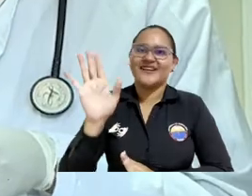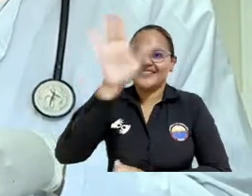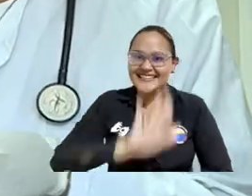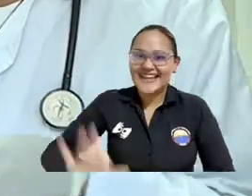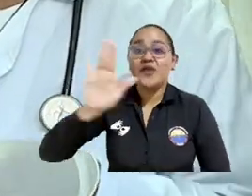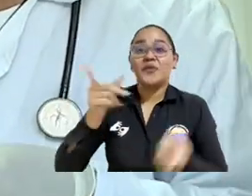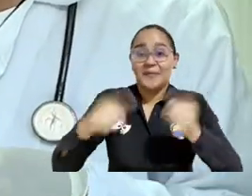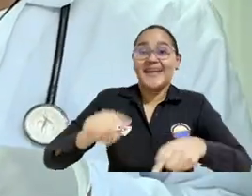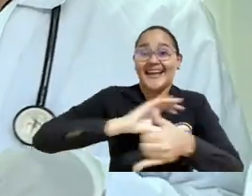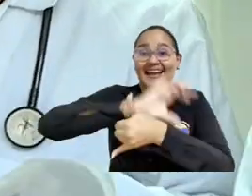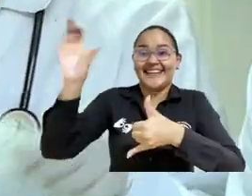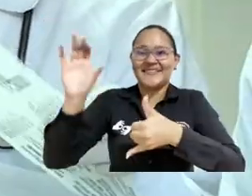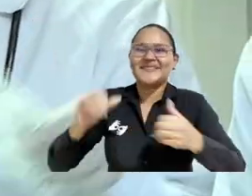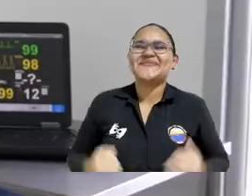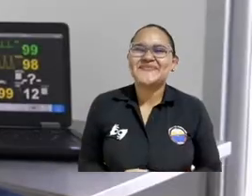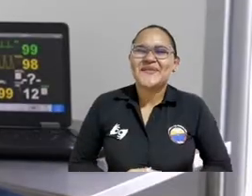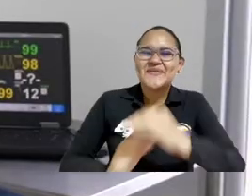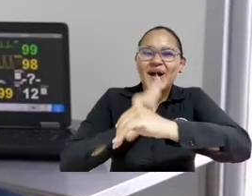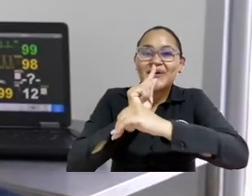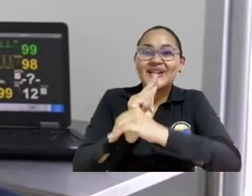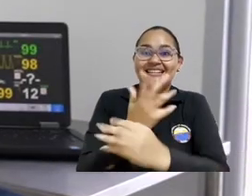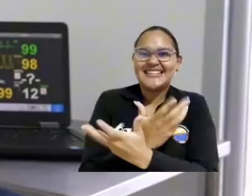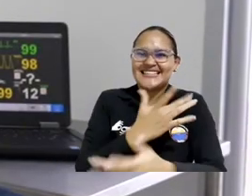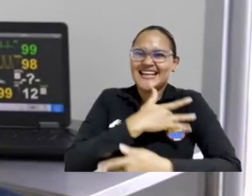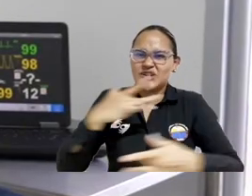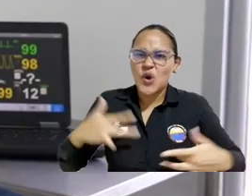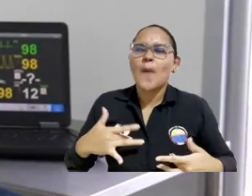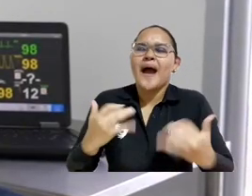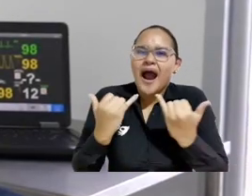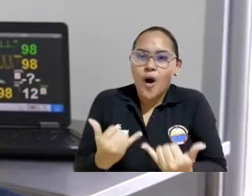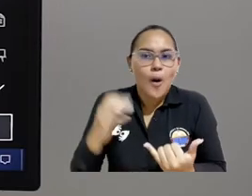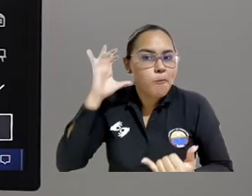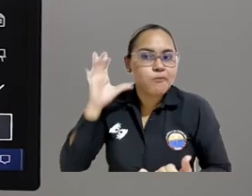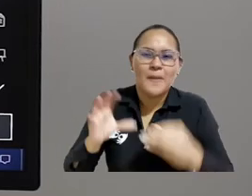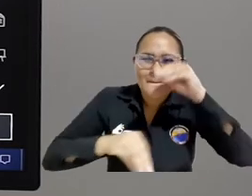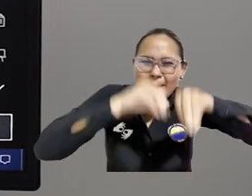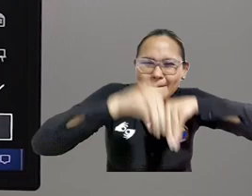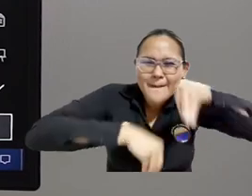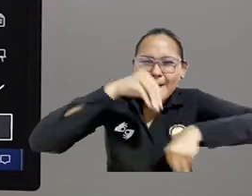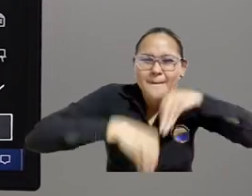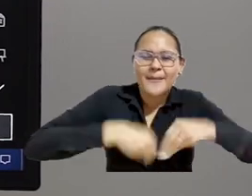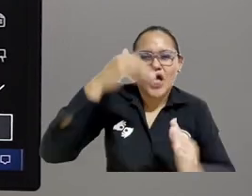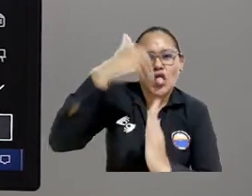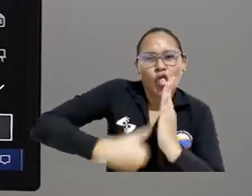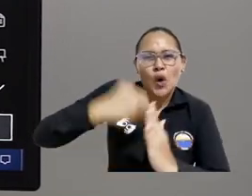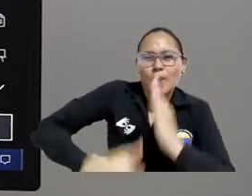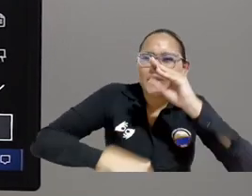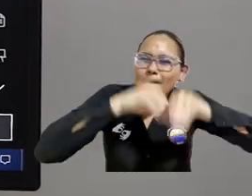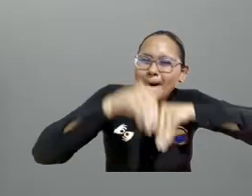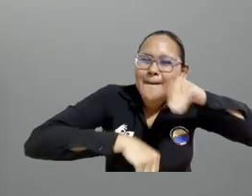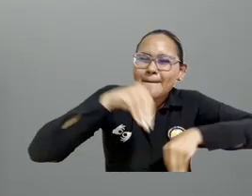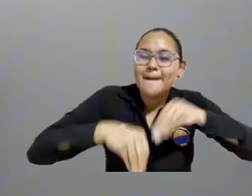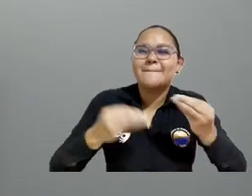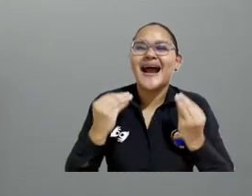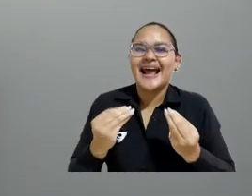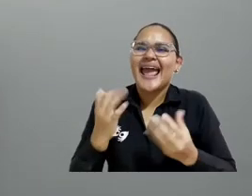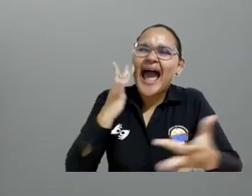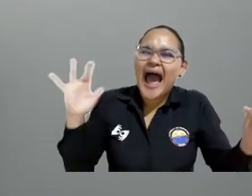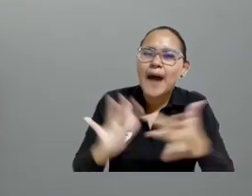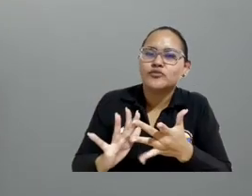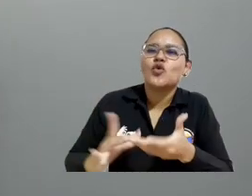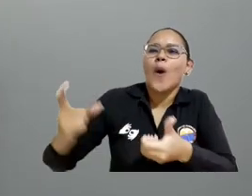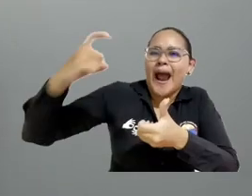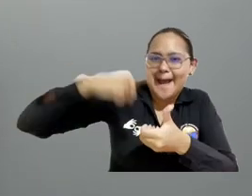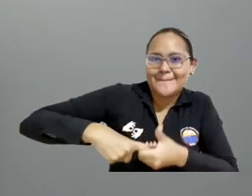territorio, incluso de la Costa Caribe. La Facultad de Ciencias de la Salud trabaja en la estructuración del documento maestro para iniciar el